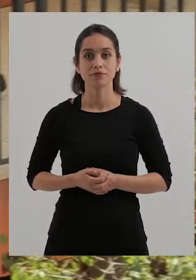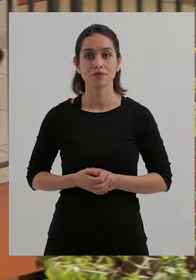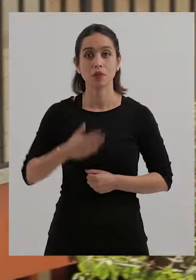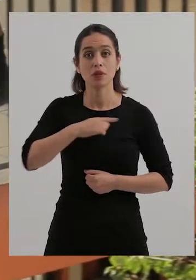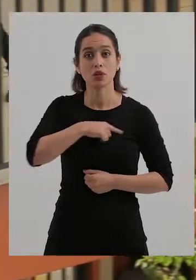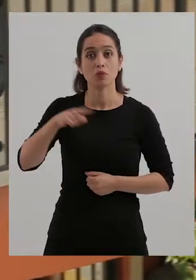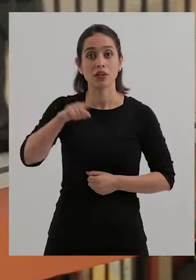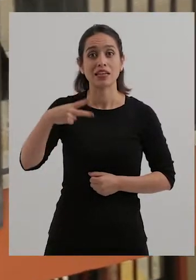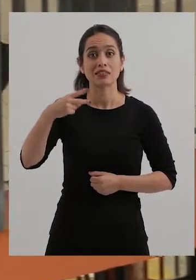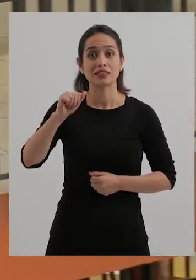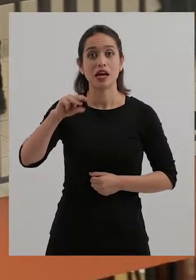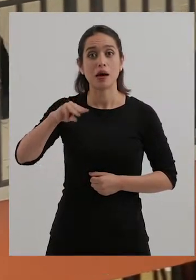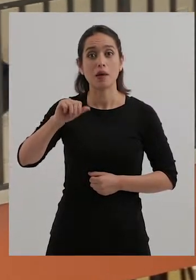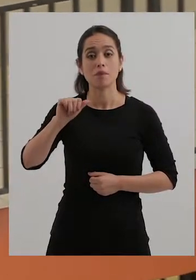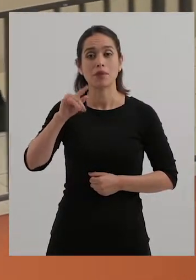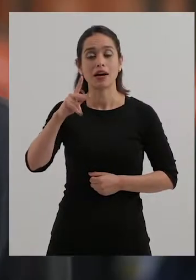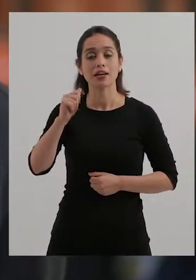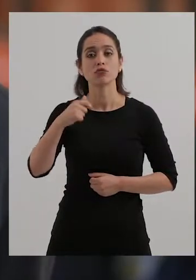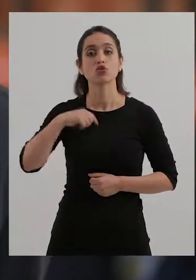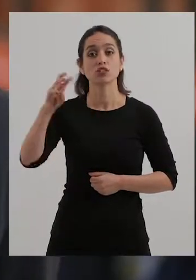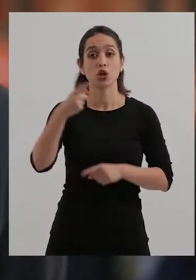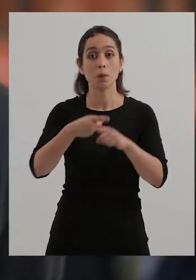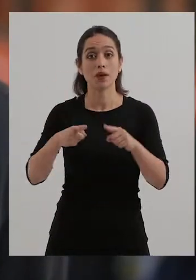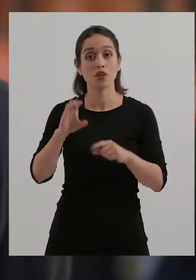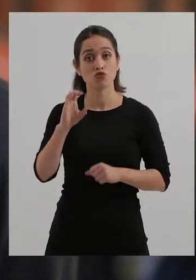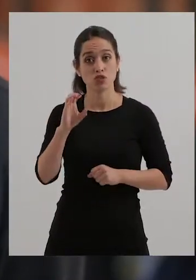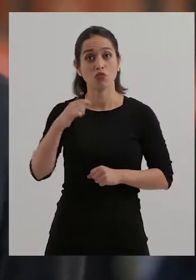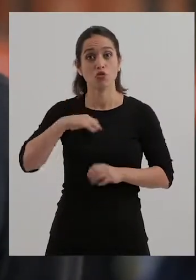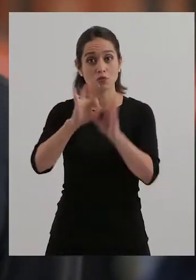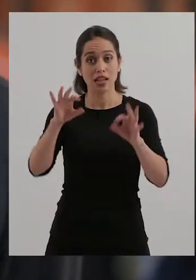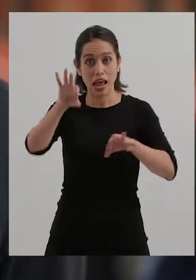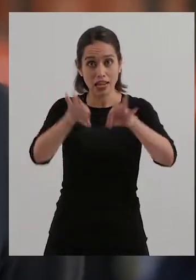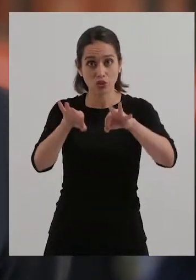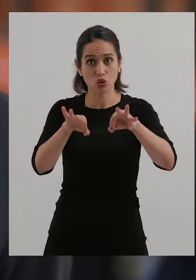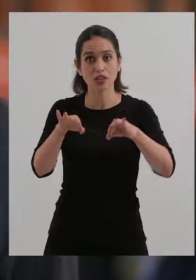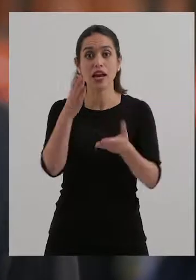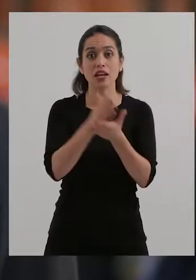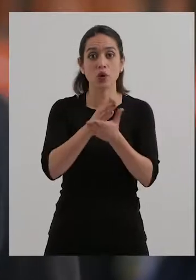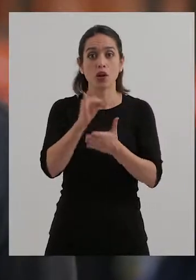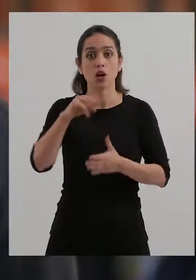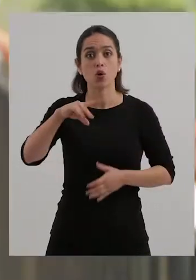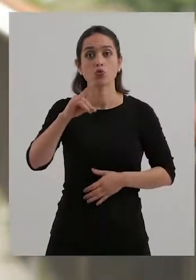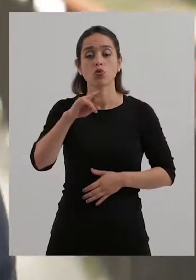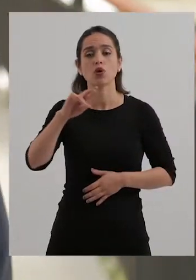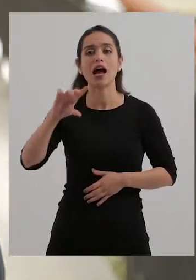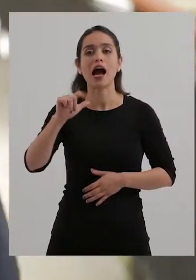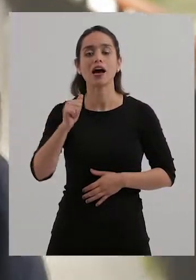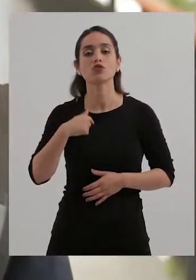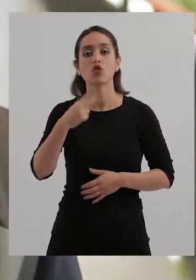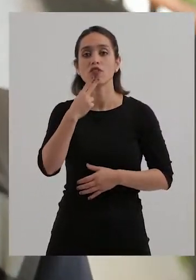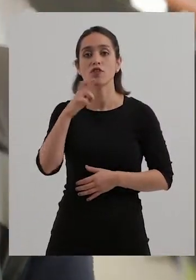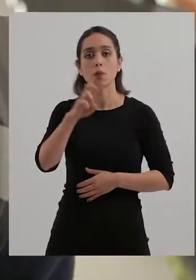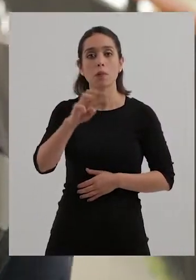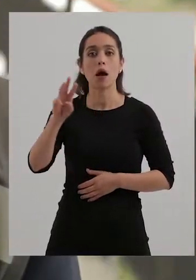Me llamo Chamaica Nelson, voy en tercero medio C de la Especialidad de Electrónica en el Colegio Juan Luis Andorra Galina, y vivo con